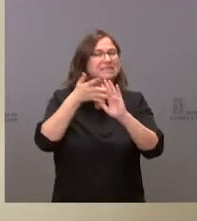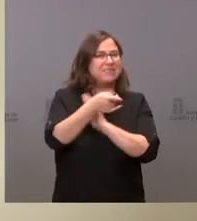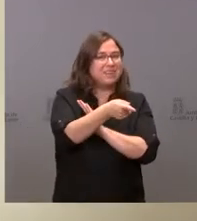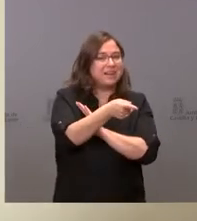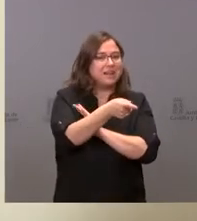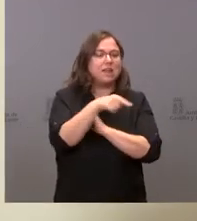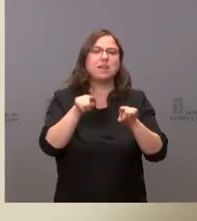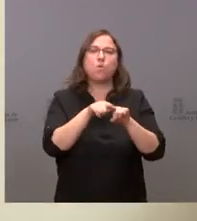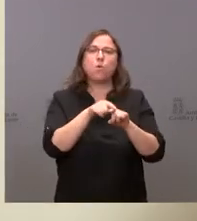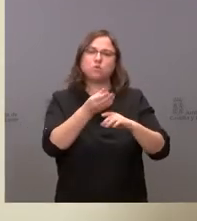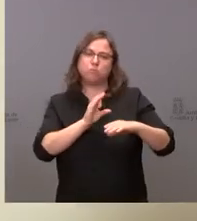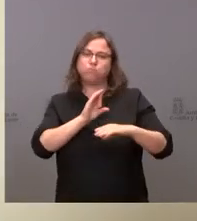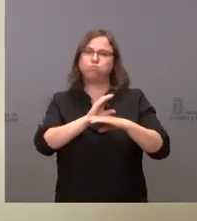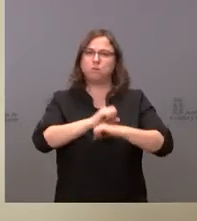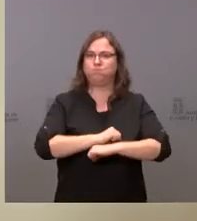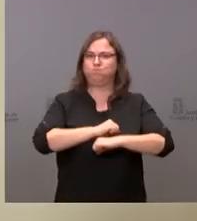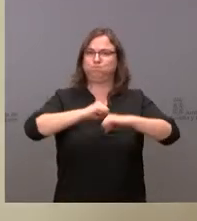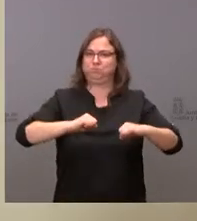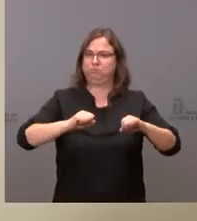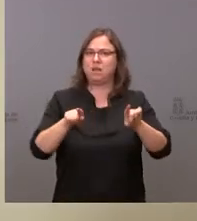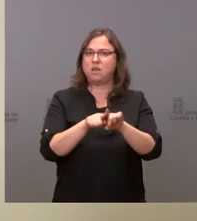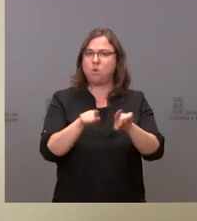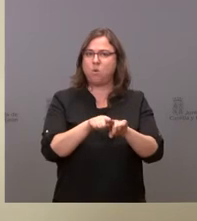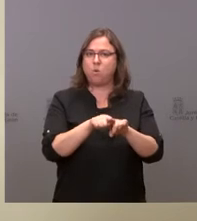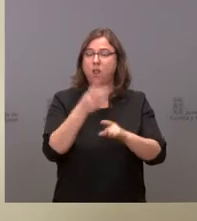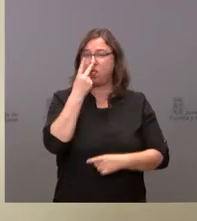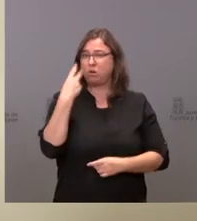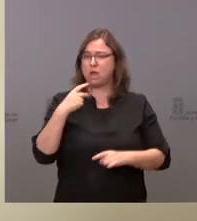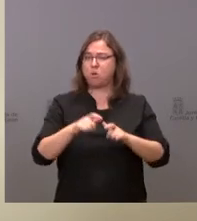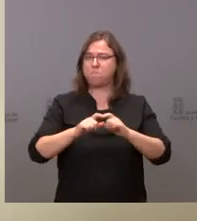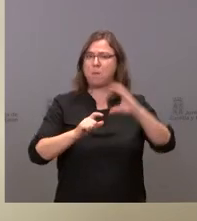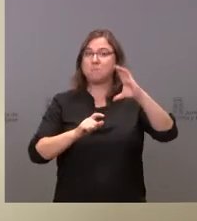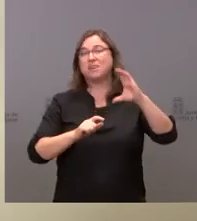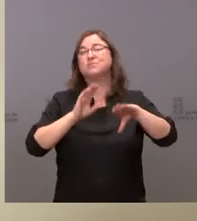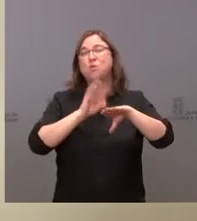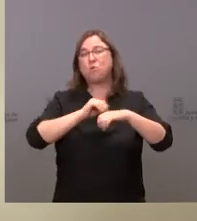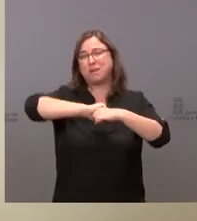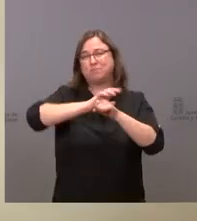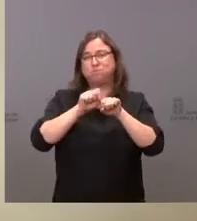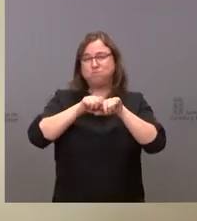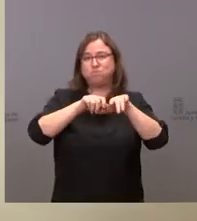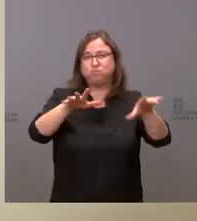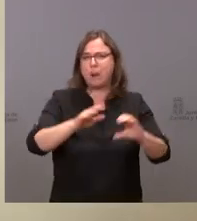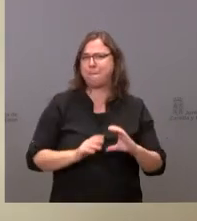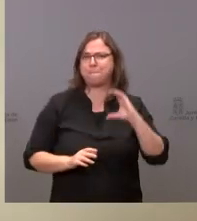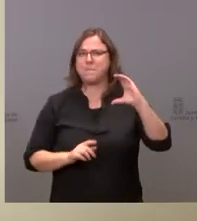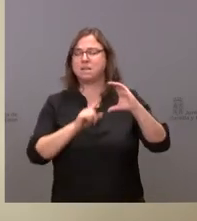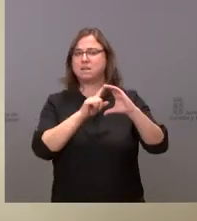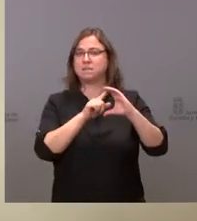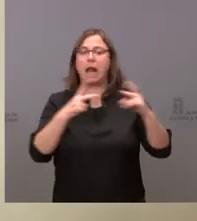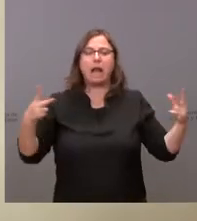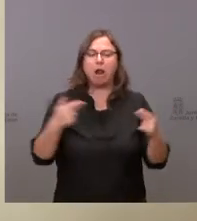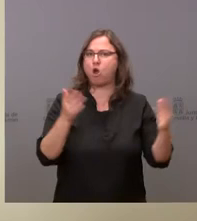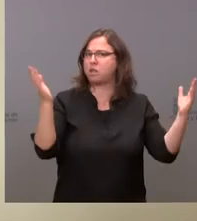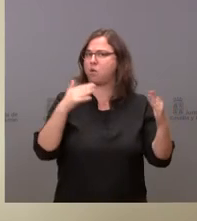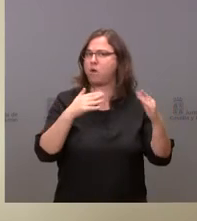consolida el incremento de estos dos últimos años tan marcados por la pandemia, no hay ningún recorte, hay más bien una